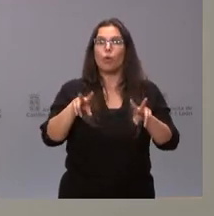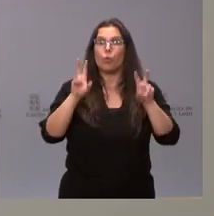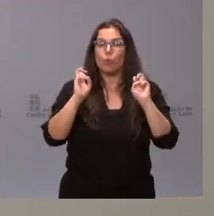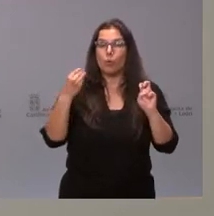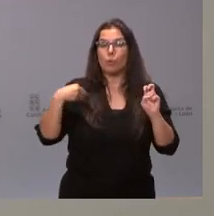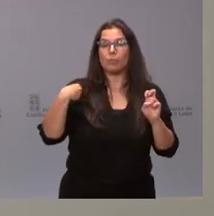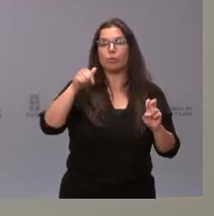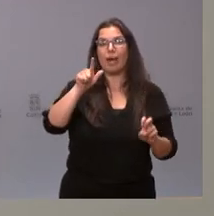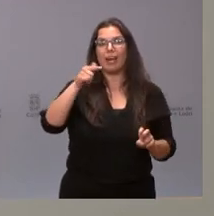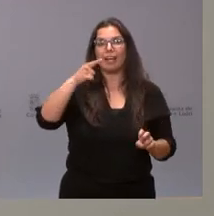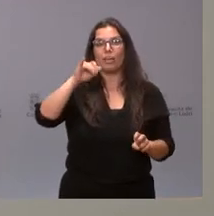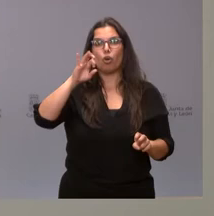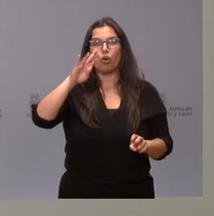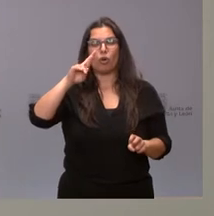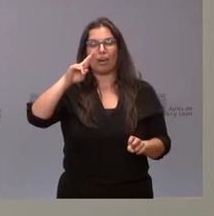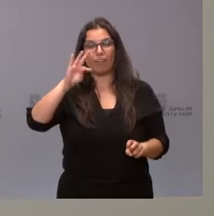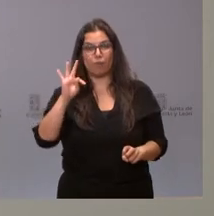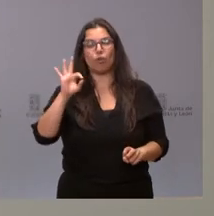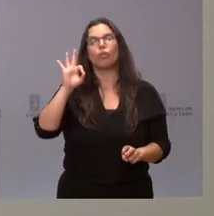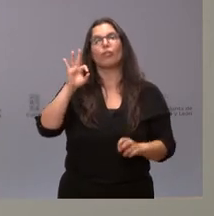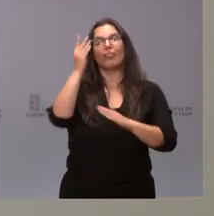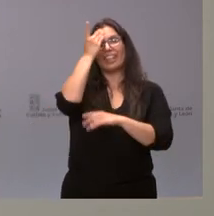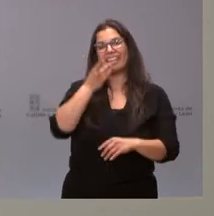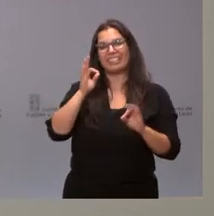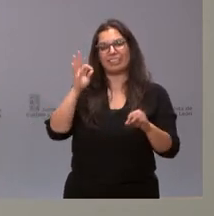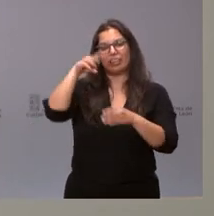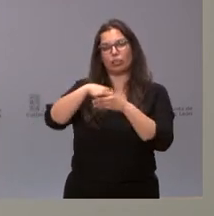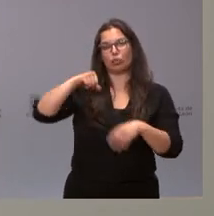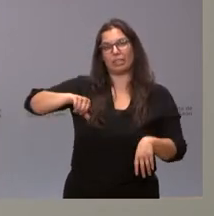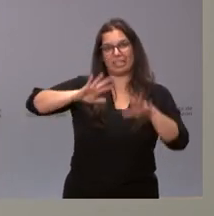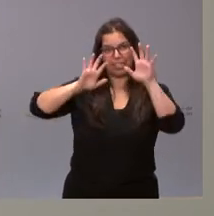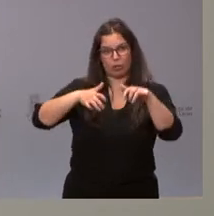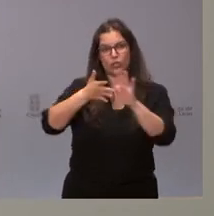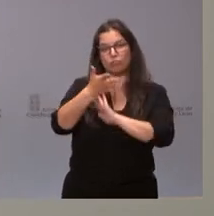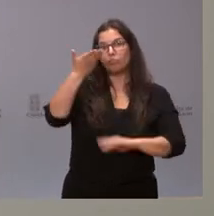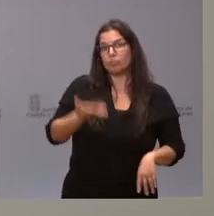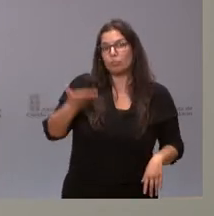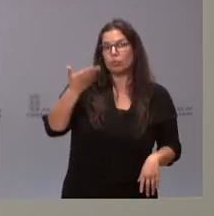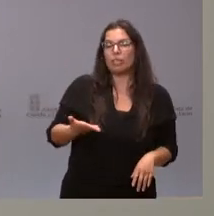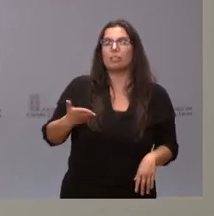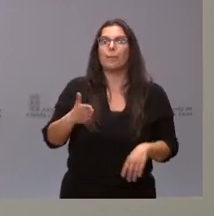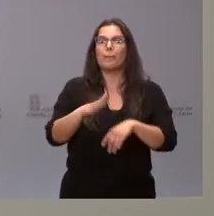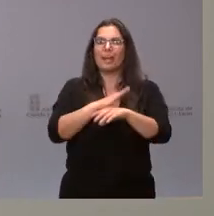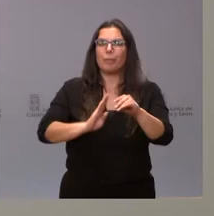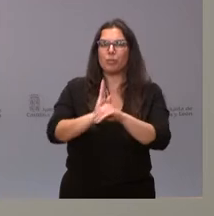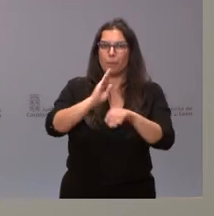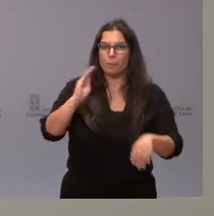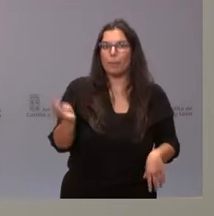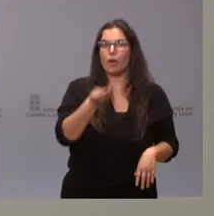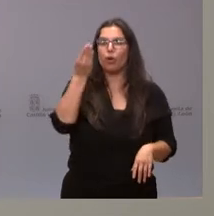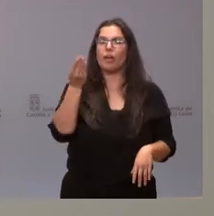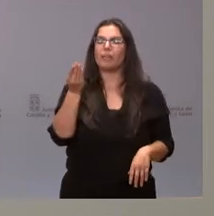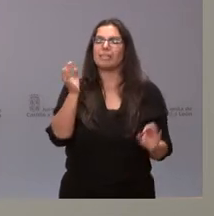de León. Este es un aspecto también relevante porque viene a mejorar todo lo que es la inversión para la